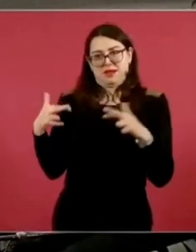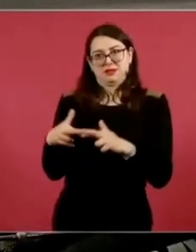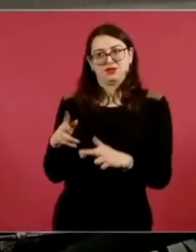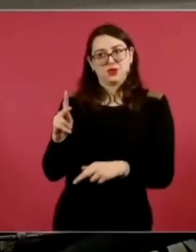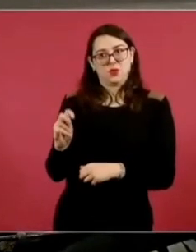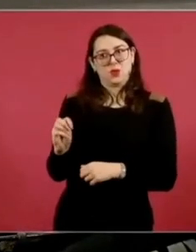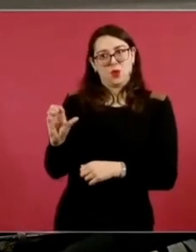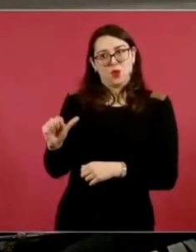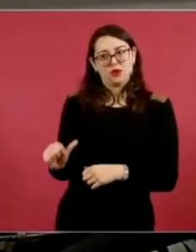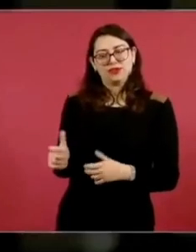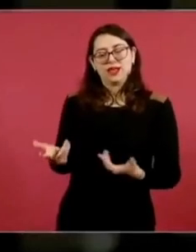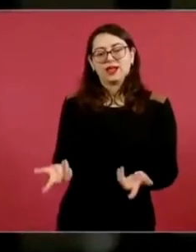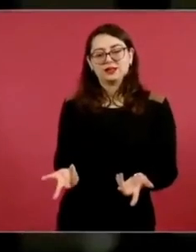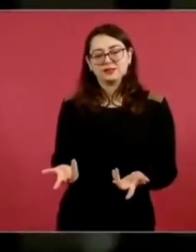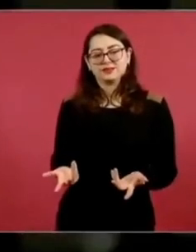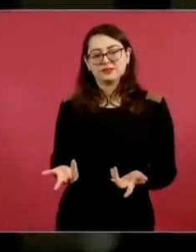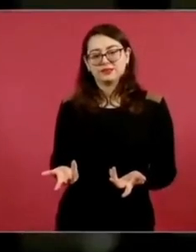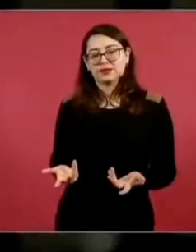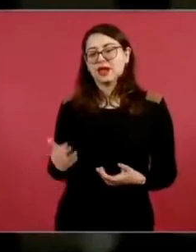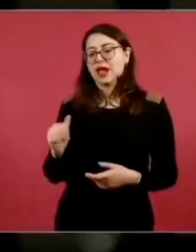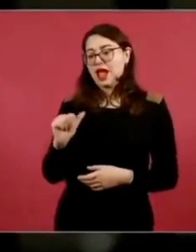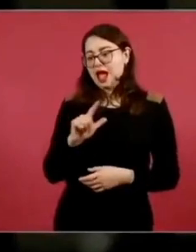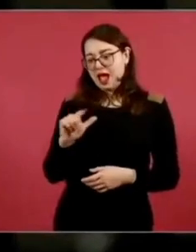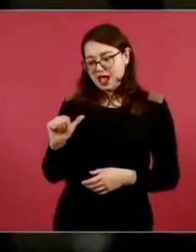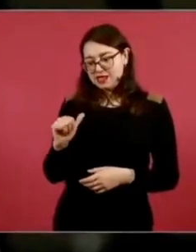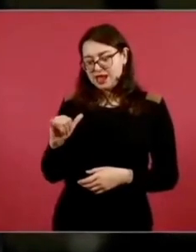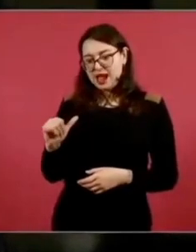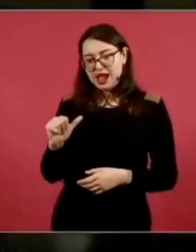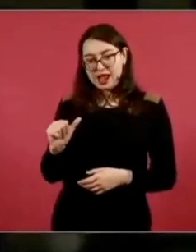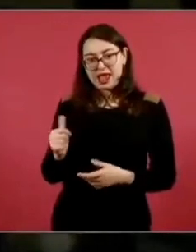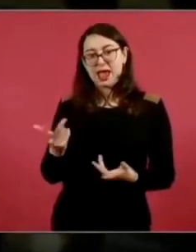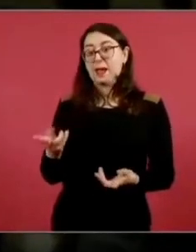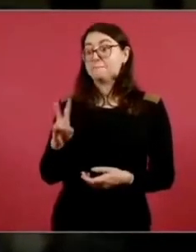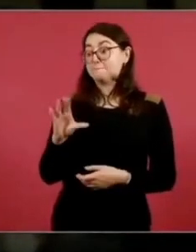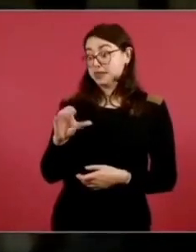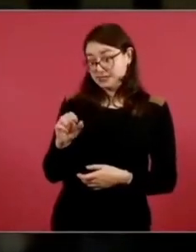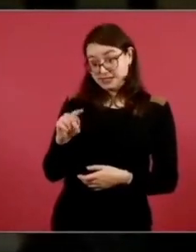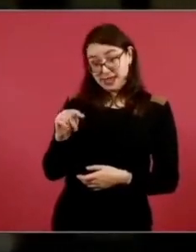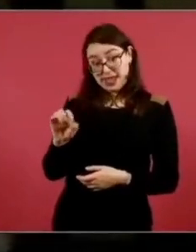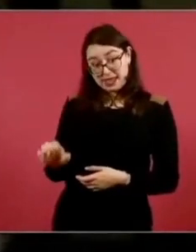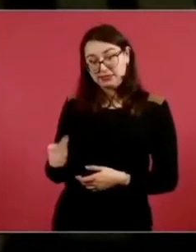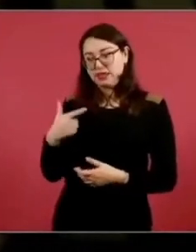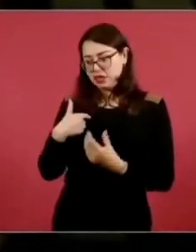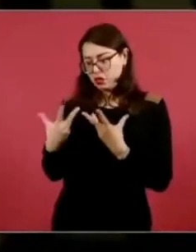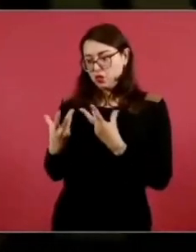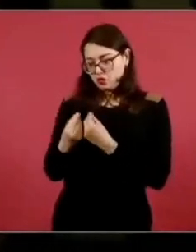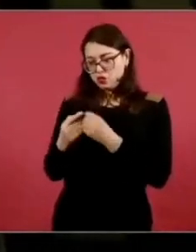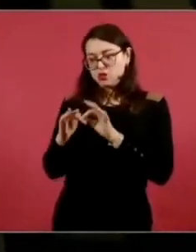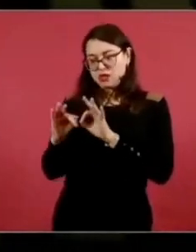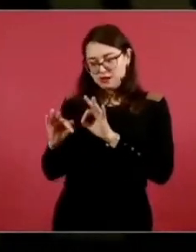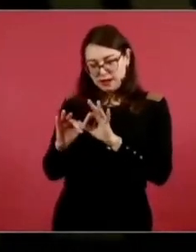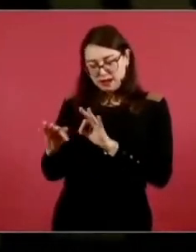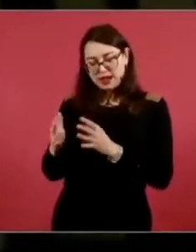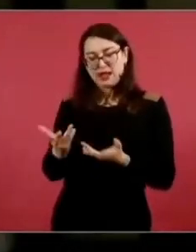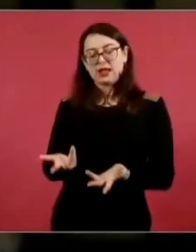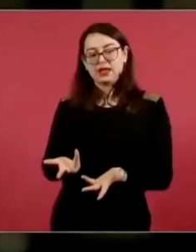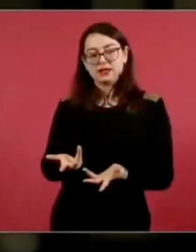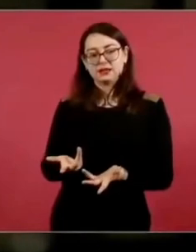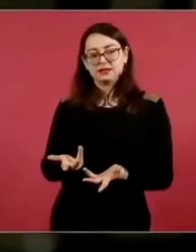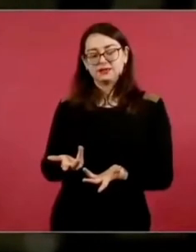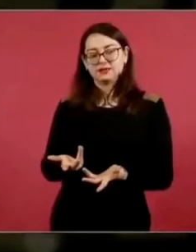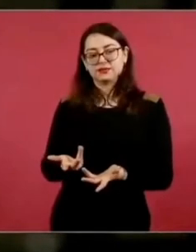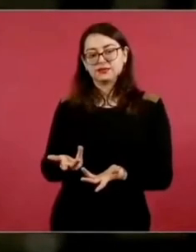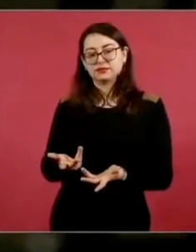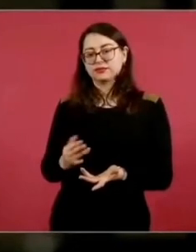Sí. A su lado. Ayala Anguiano en contenido. Vicente Leñero, trabajé con él en Claudia. Con Ayala Anguiano